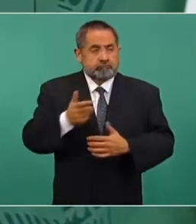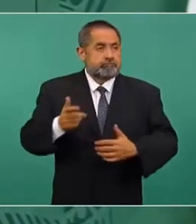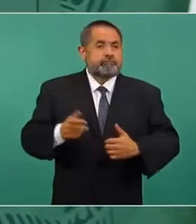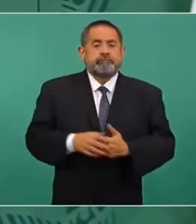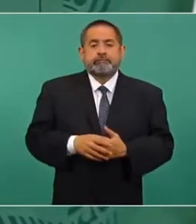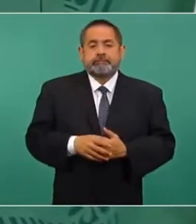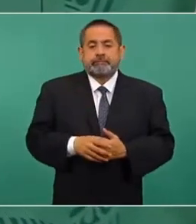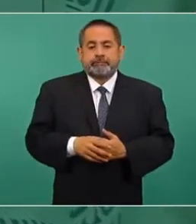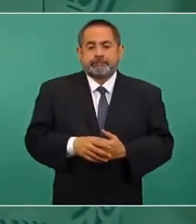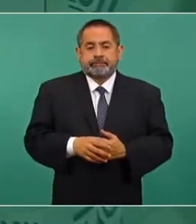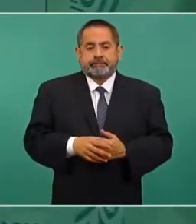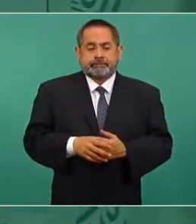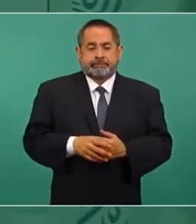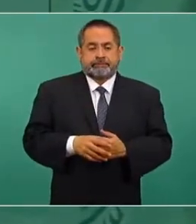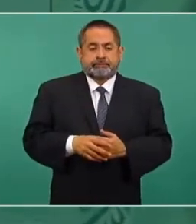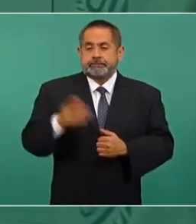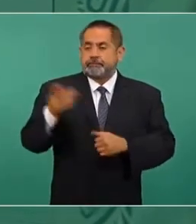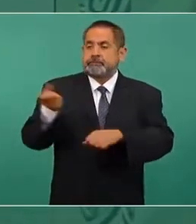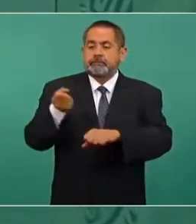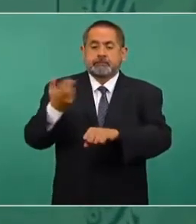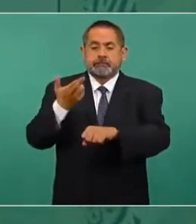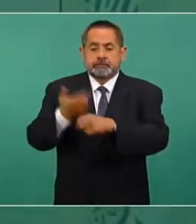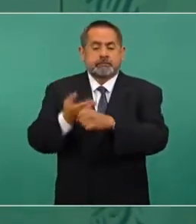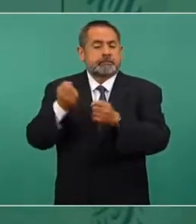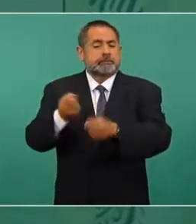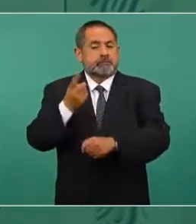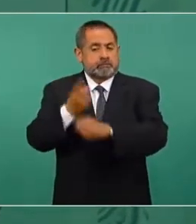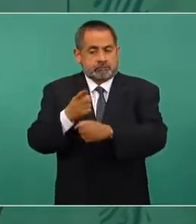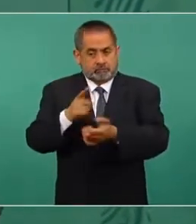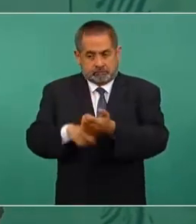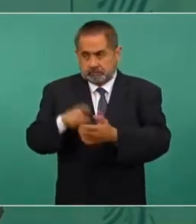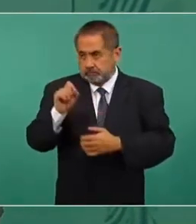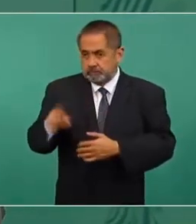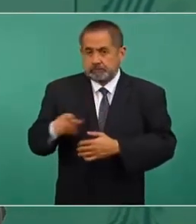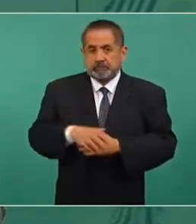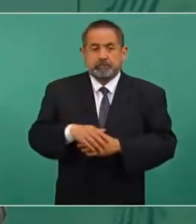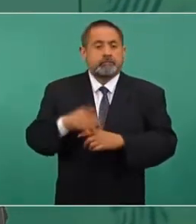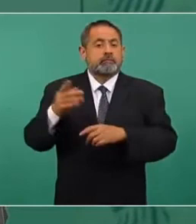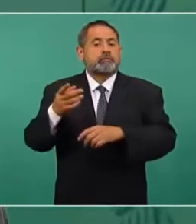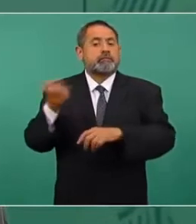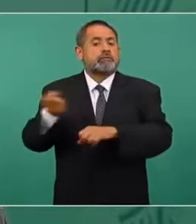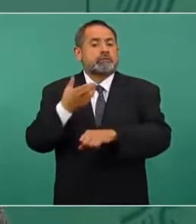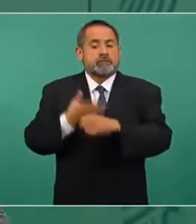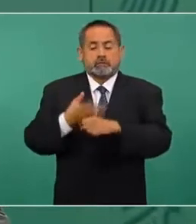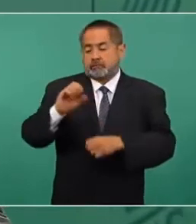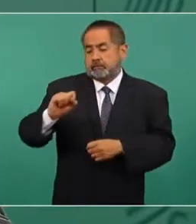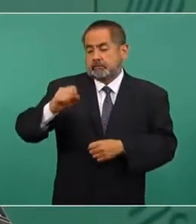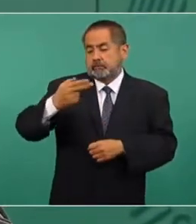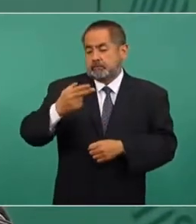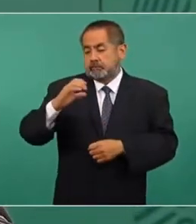la secretaria de Seguridad Pública, el secretario de Hacienda.